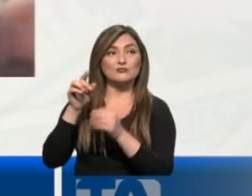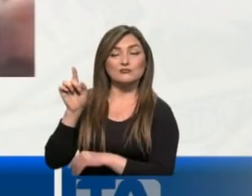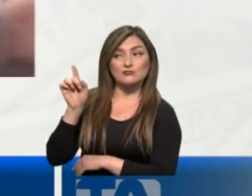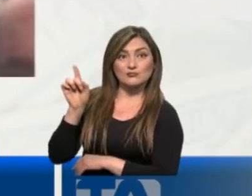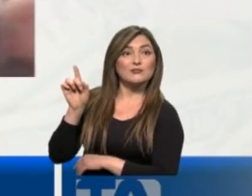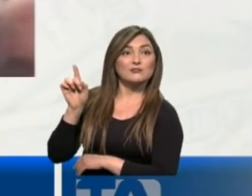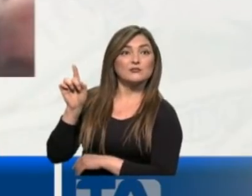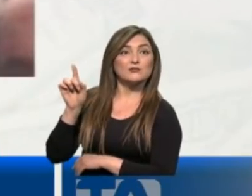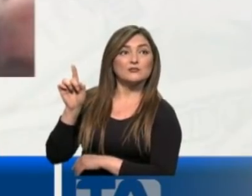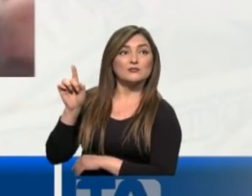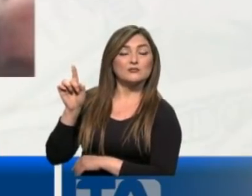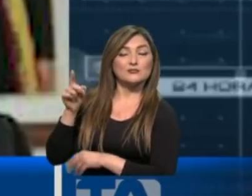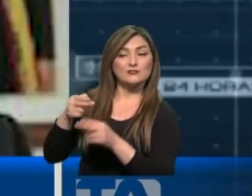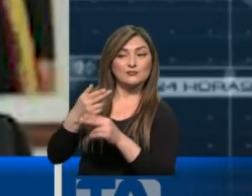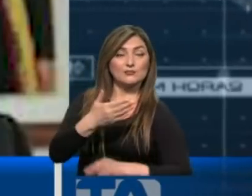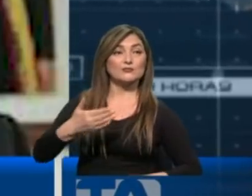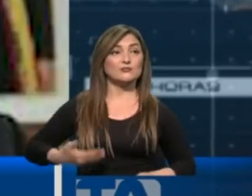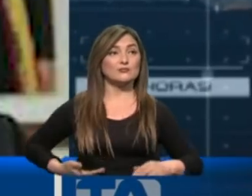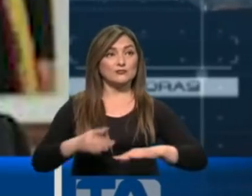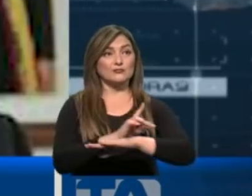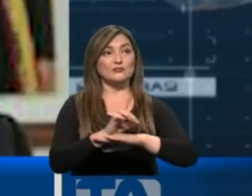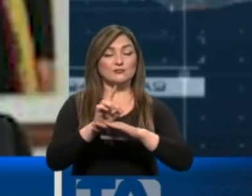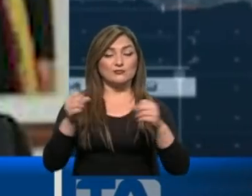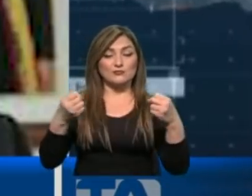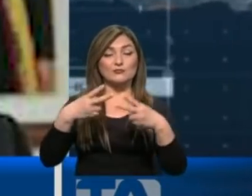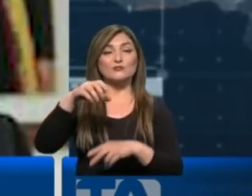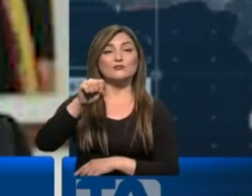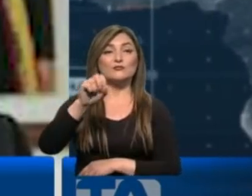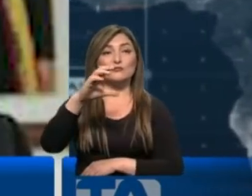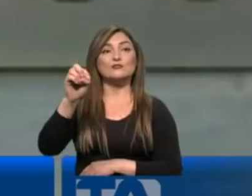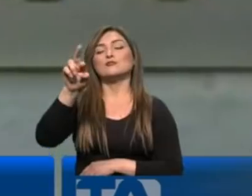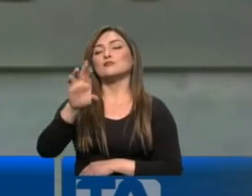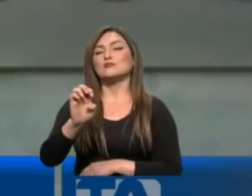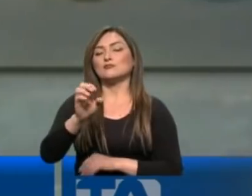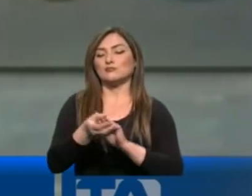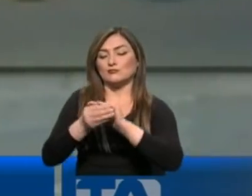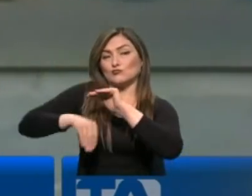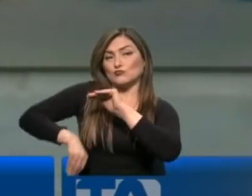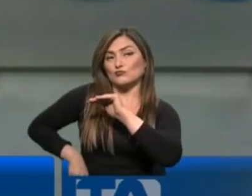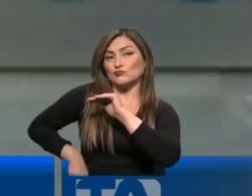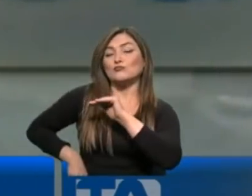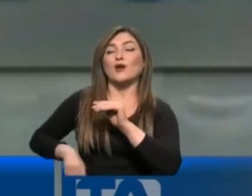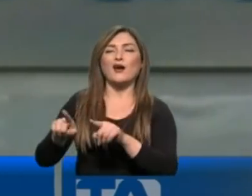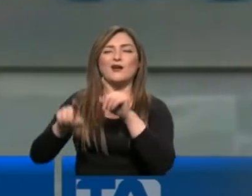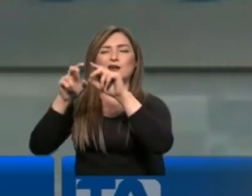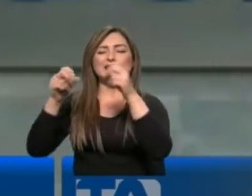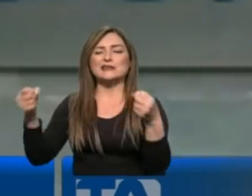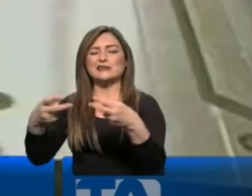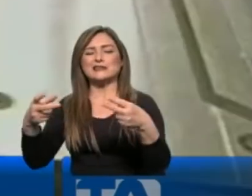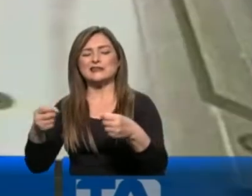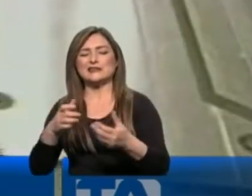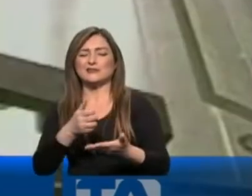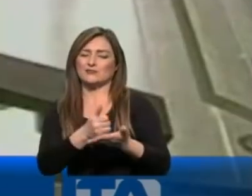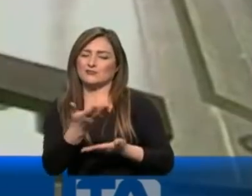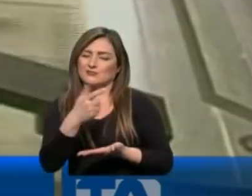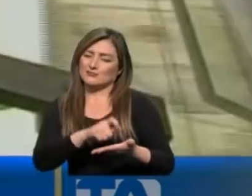Javier Rivas Domenech, expresidente del directorio de Seguro Sucre, recibió como coimas de reaseguradoras que apuntaban a beneficiarse